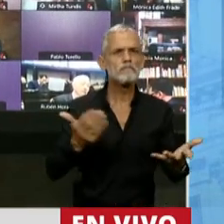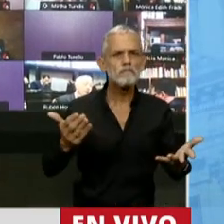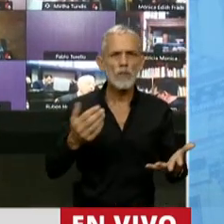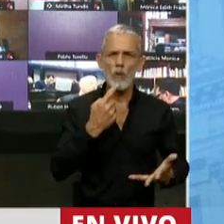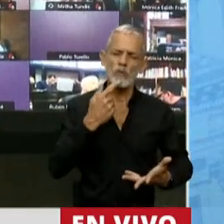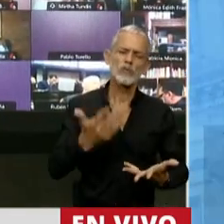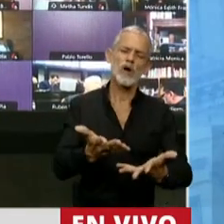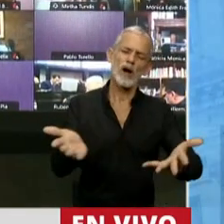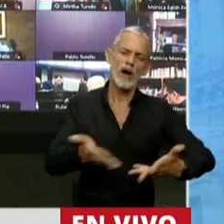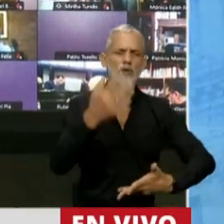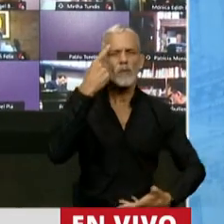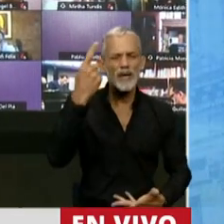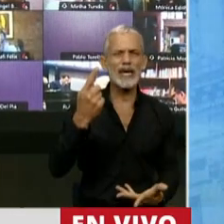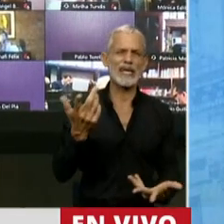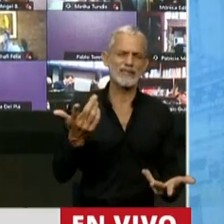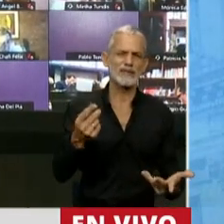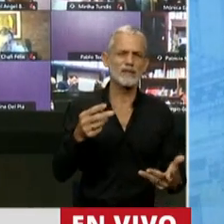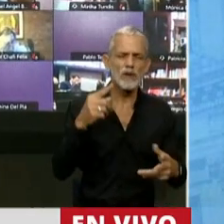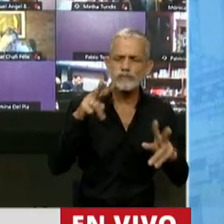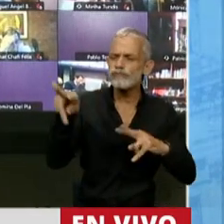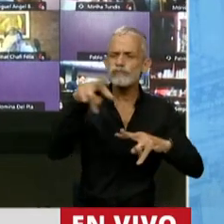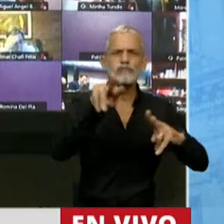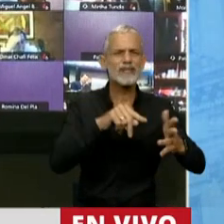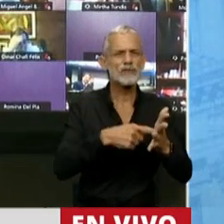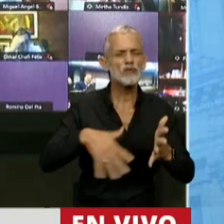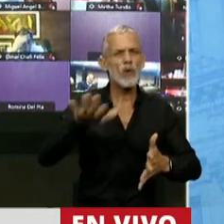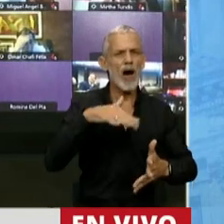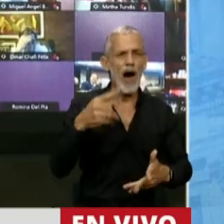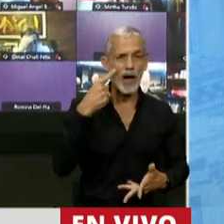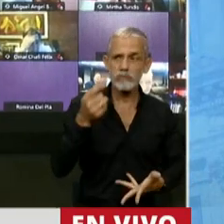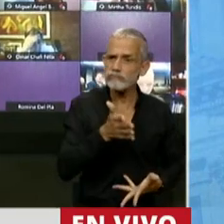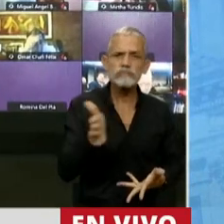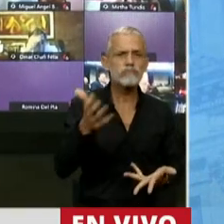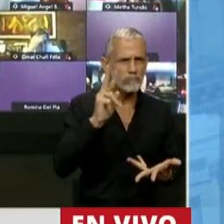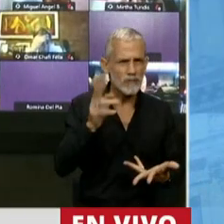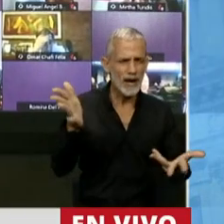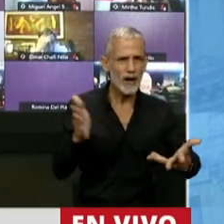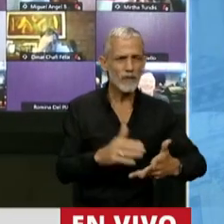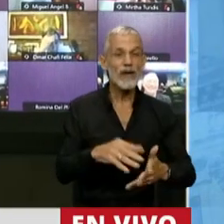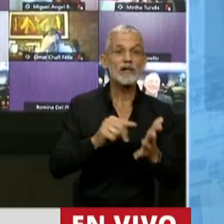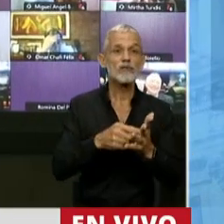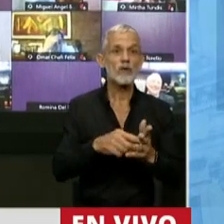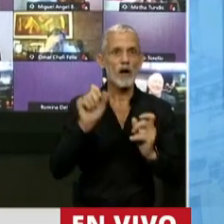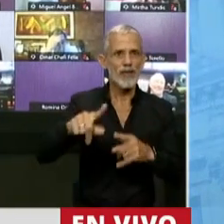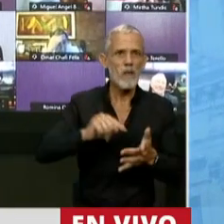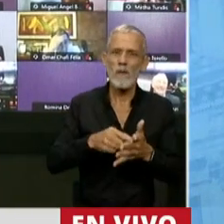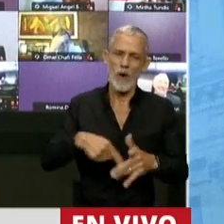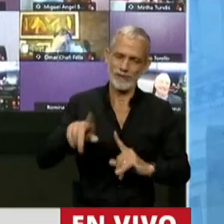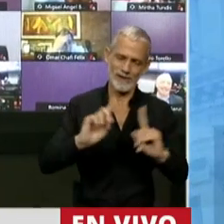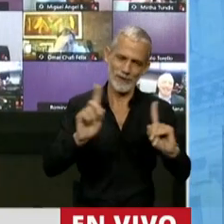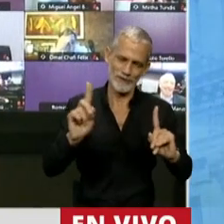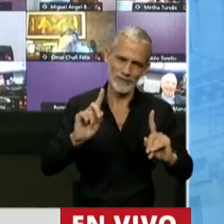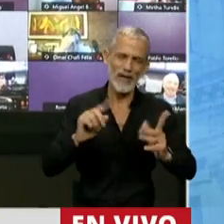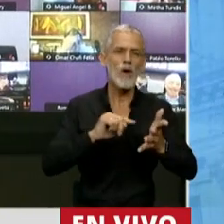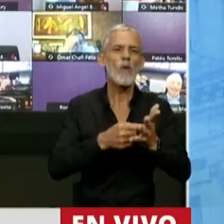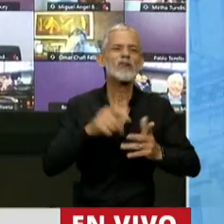Muchachos, dense una vuelta por la ciudad. Porque Buenos Aires no es la ciudad de los porteños. Buenos